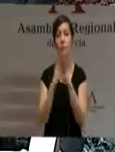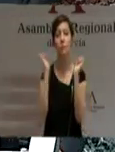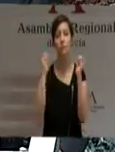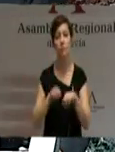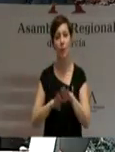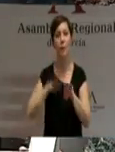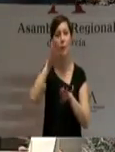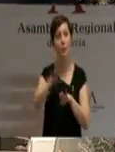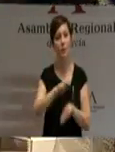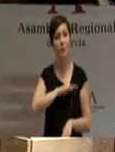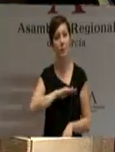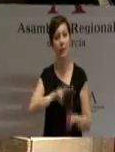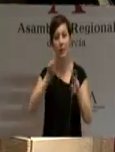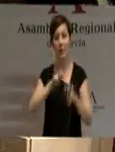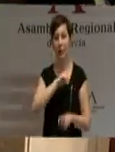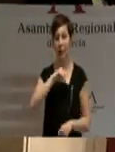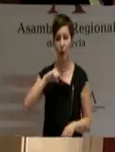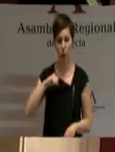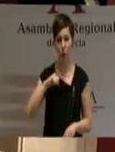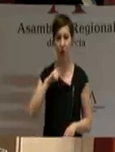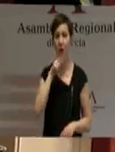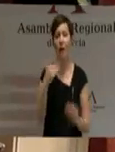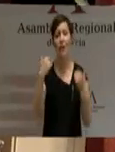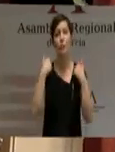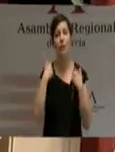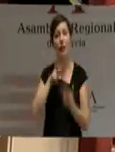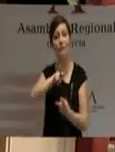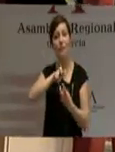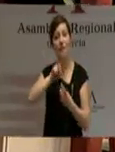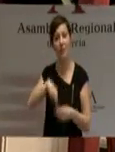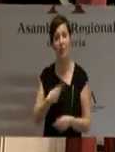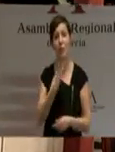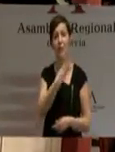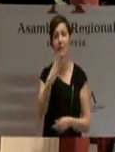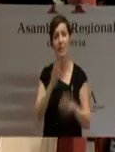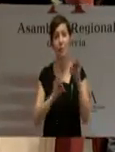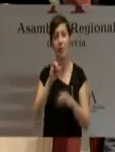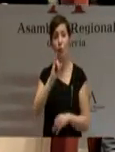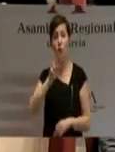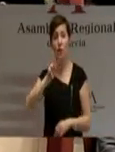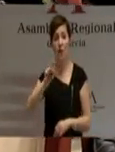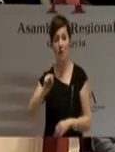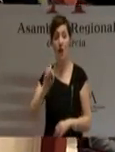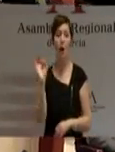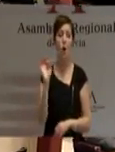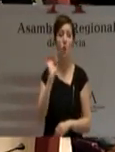autonomía y con responsabilidad fiscal. Se estableció la cesión del 36% del IVA o el 40% de los